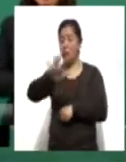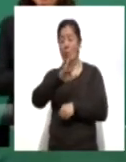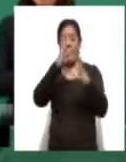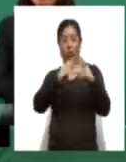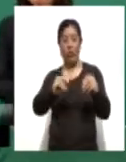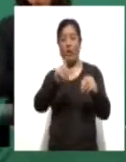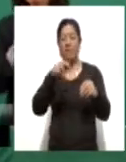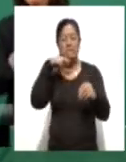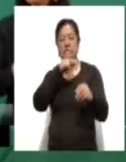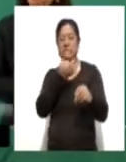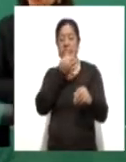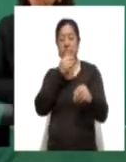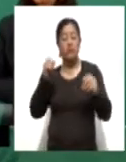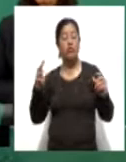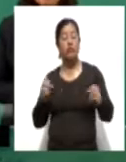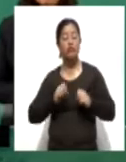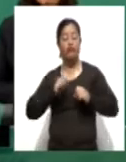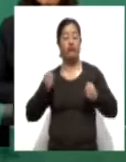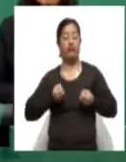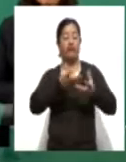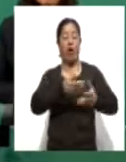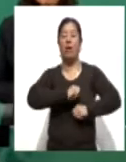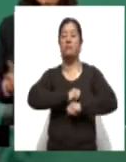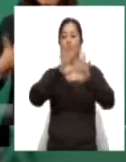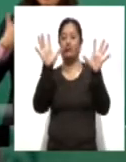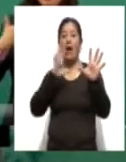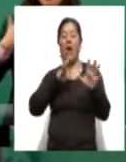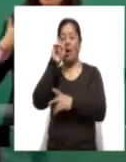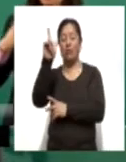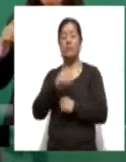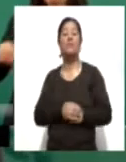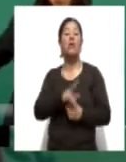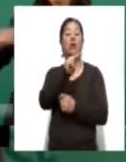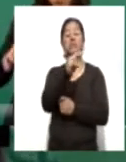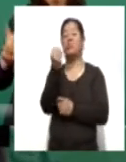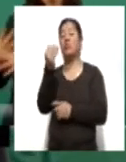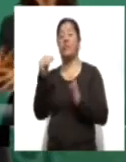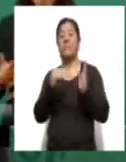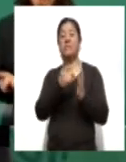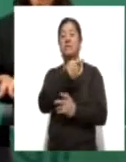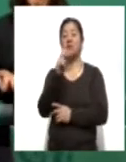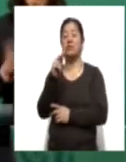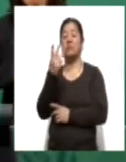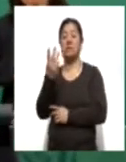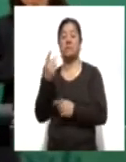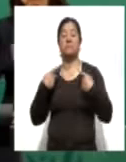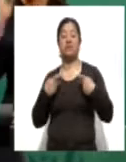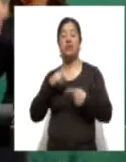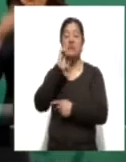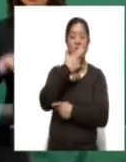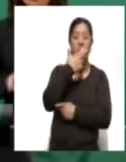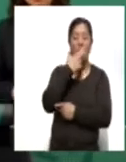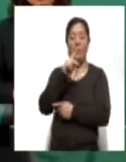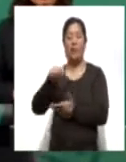el mandatario destacó un comunicado de la comisión en el que se resalta que solo 89.183 usuarios de Chihuahua y